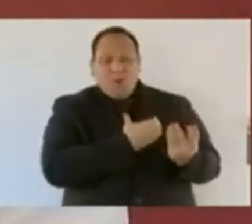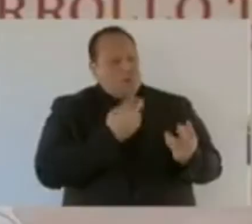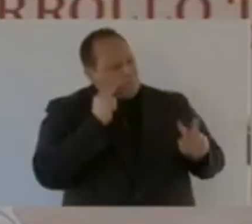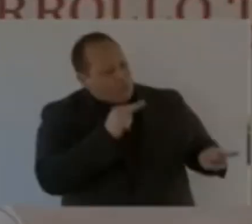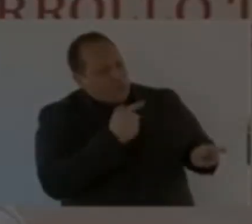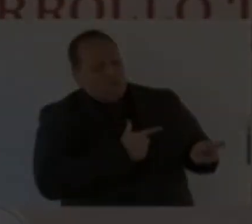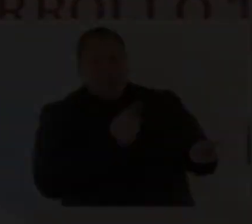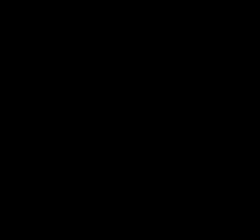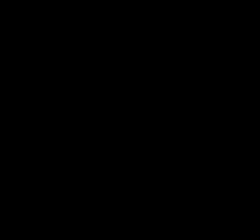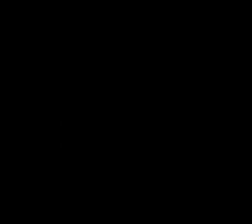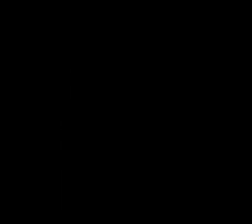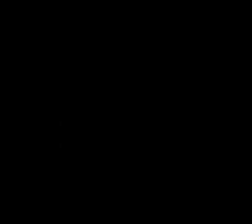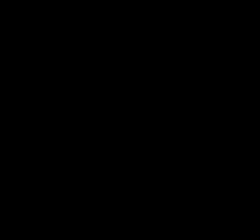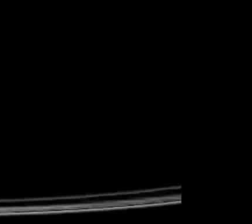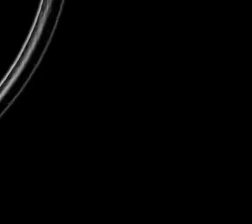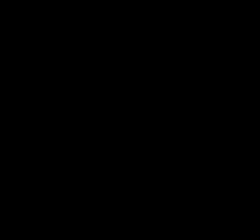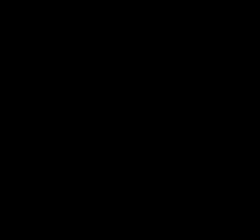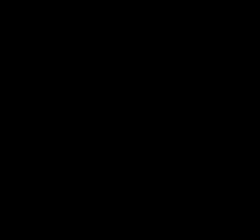todo el tiempo sonriente.